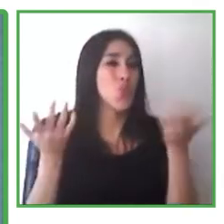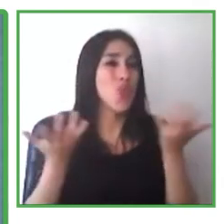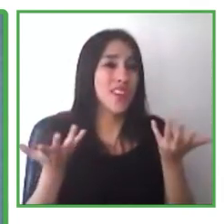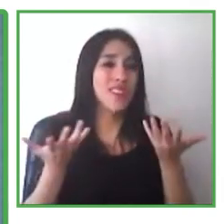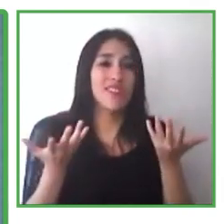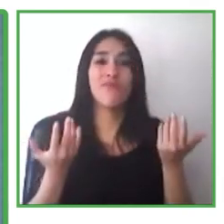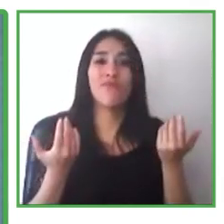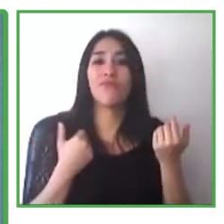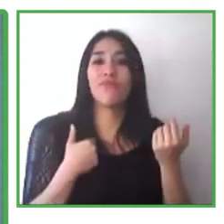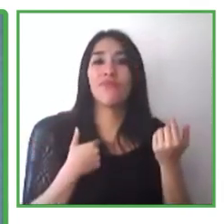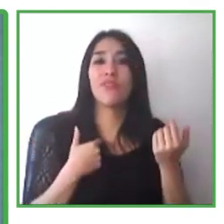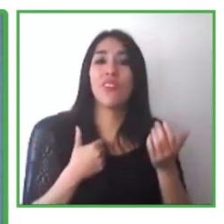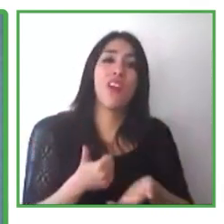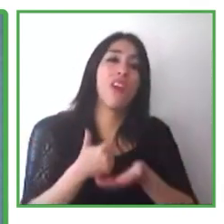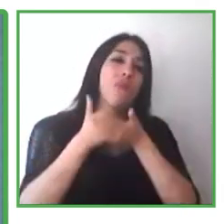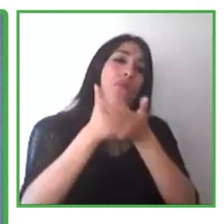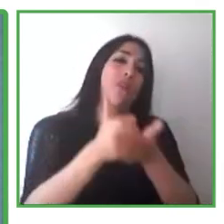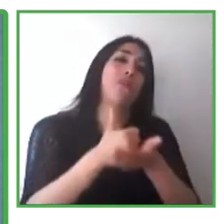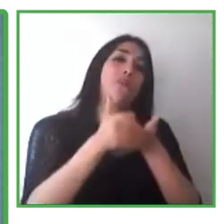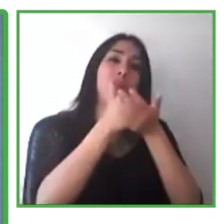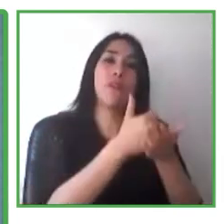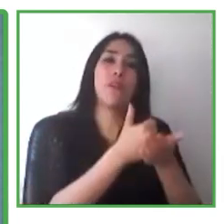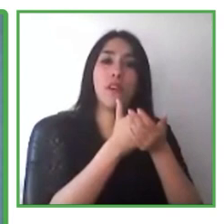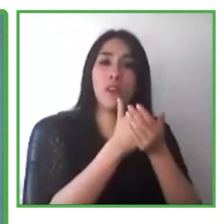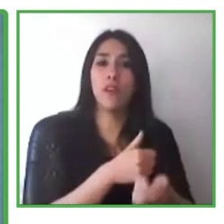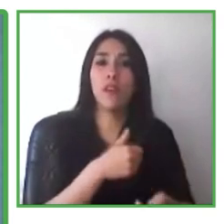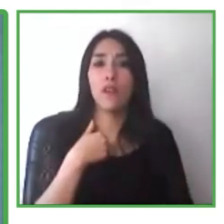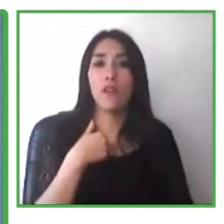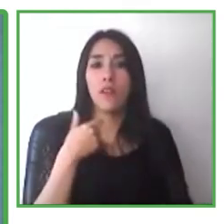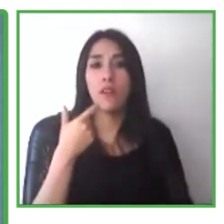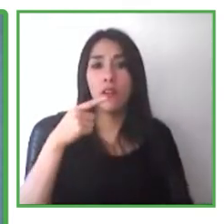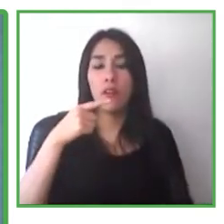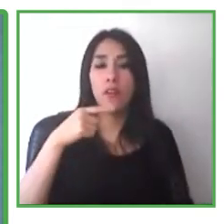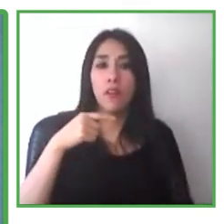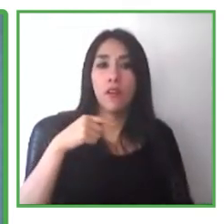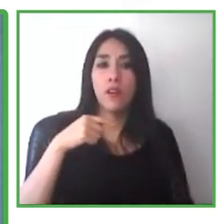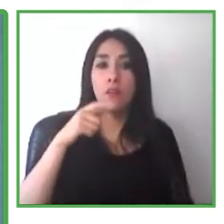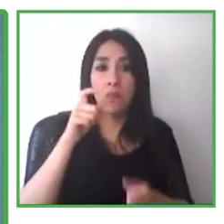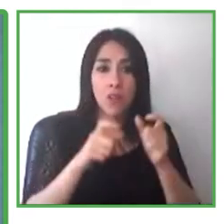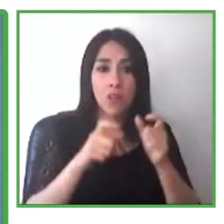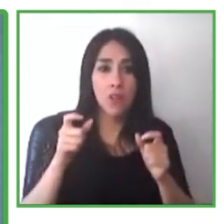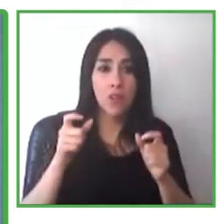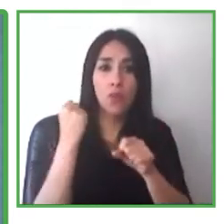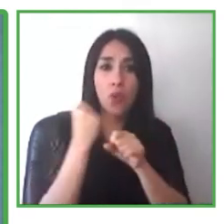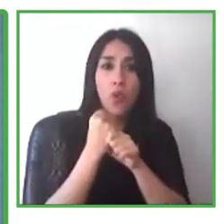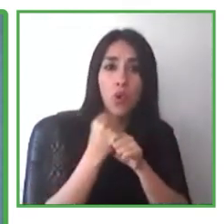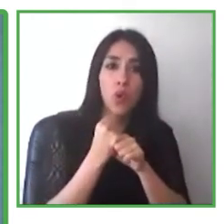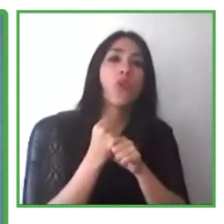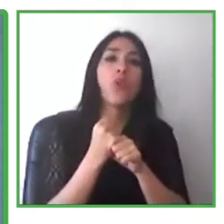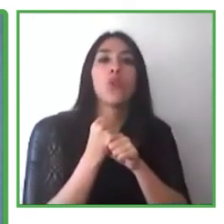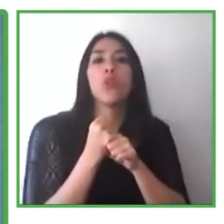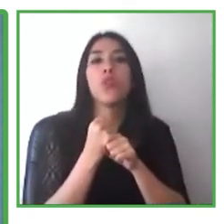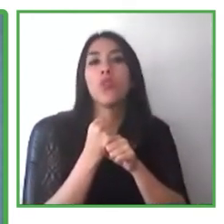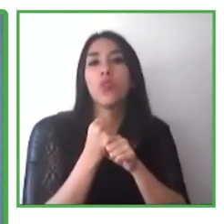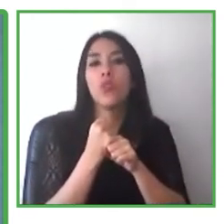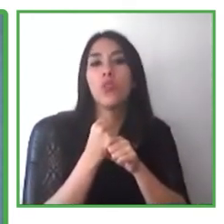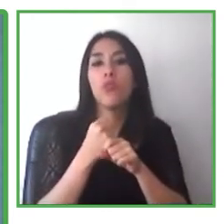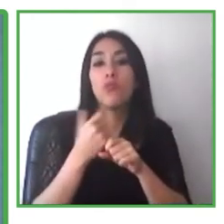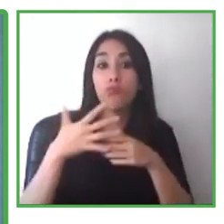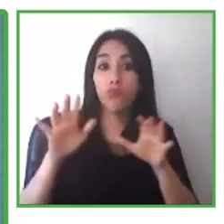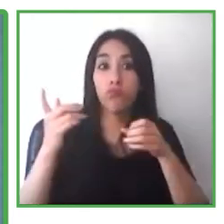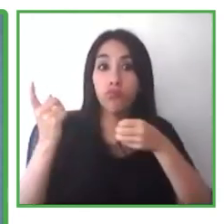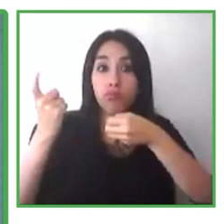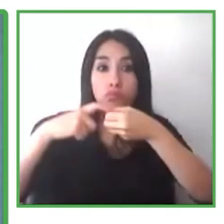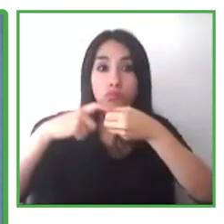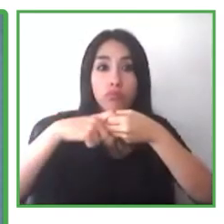trabajamos con testimonios de nuestros clientes y esto es muy sólido, muy robusto. También tenemos una junta